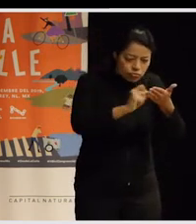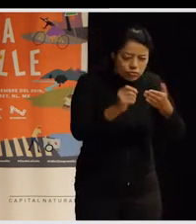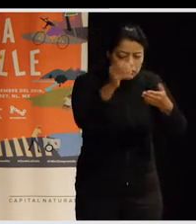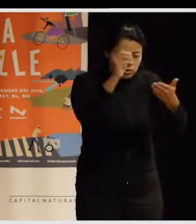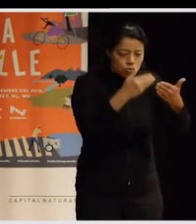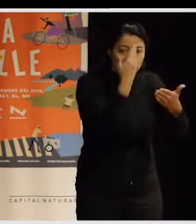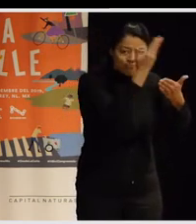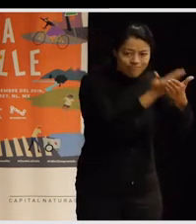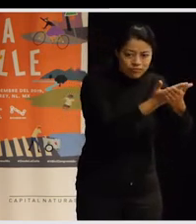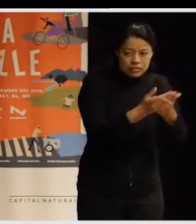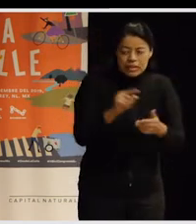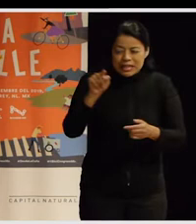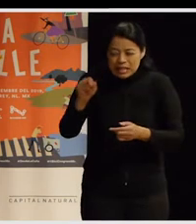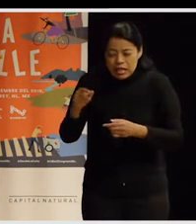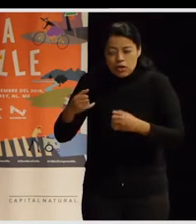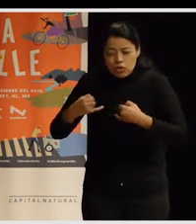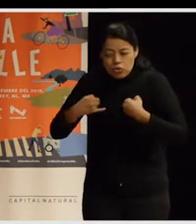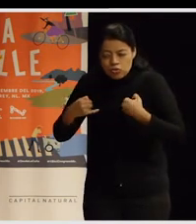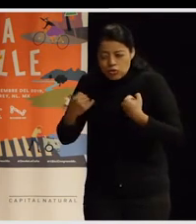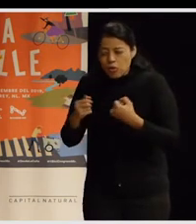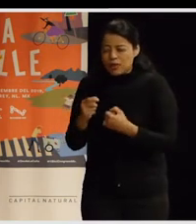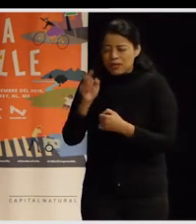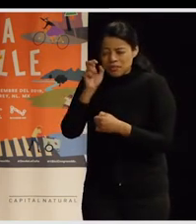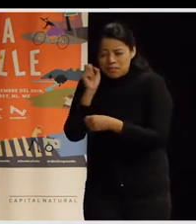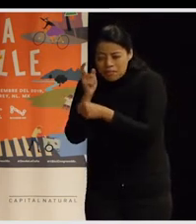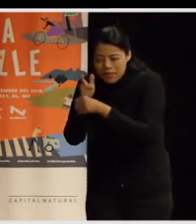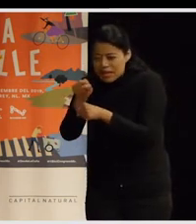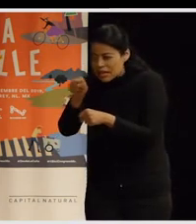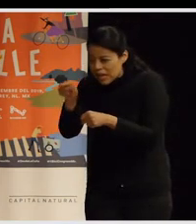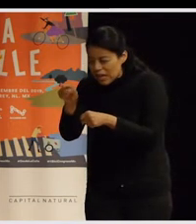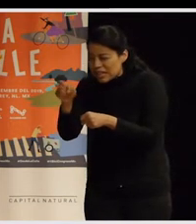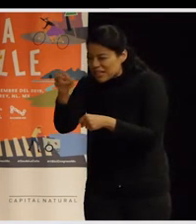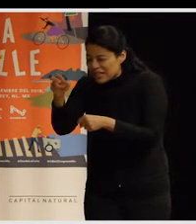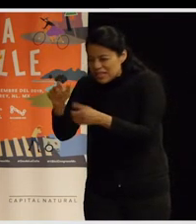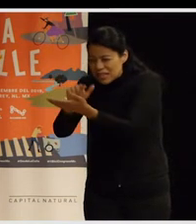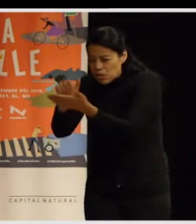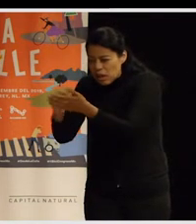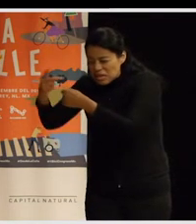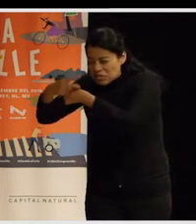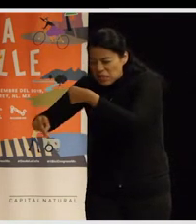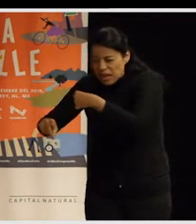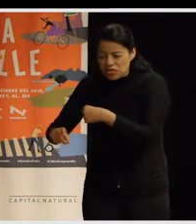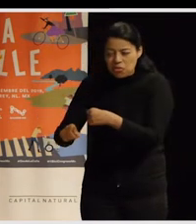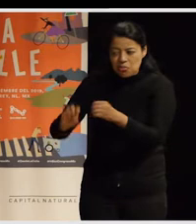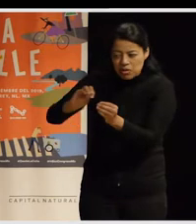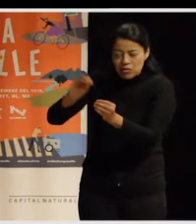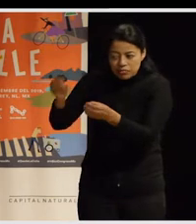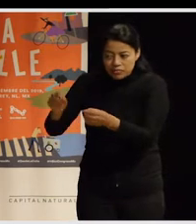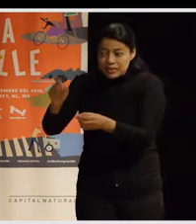donde creían que no había un acceso igualitario o que evitaban pasar por ahí de noche, fuimos con las chicas a